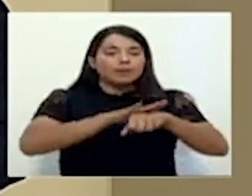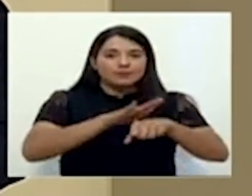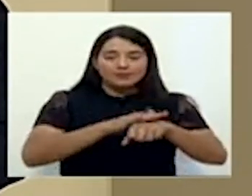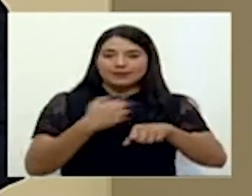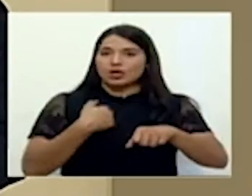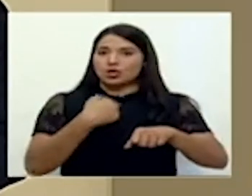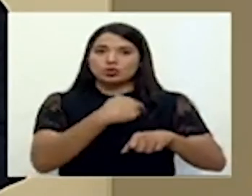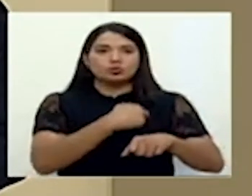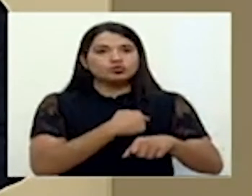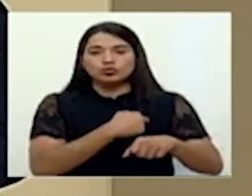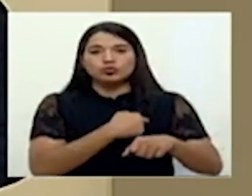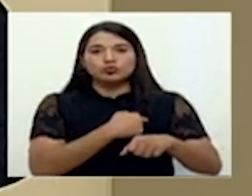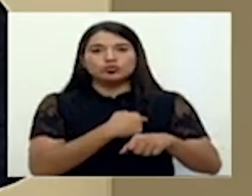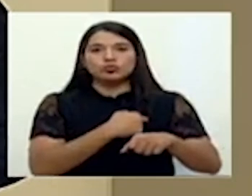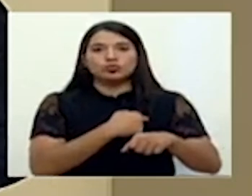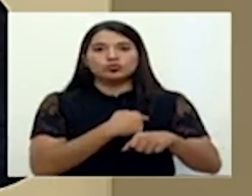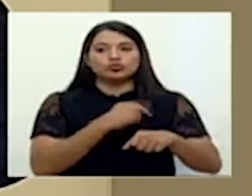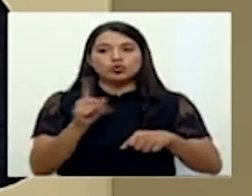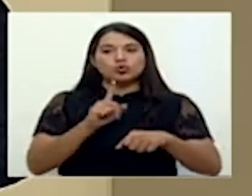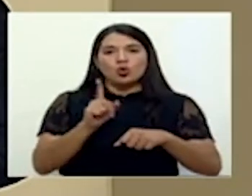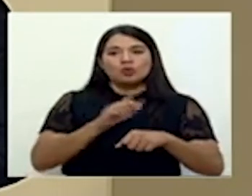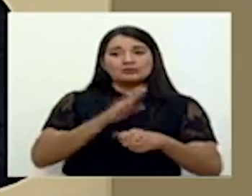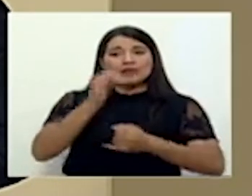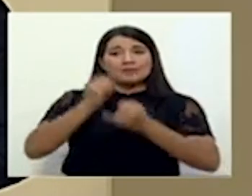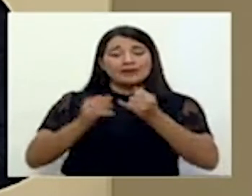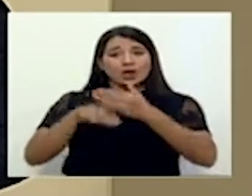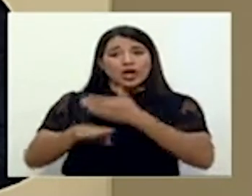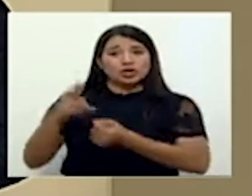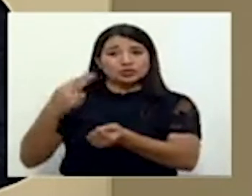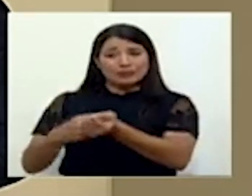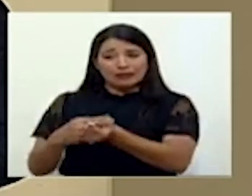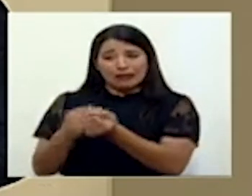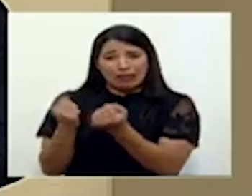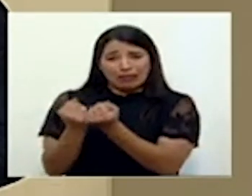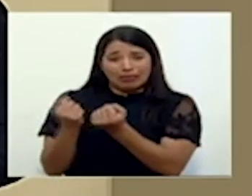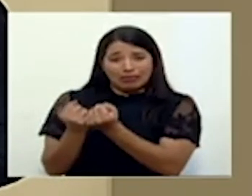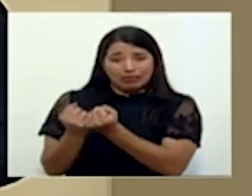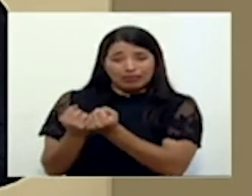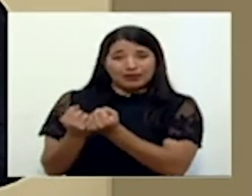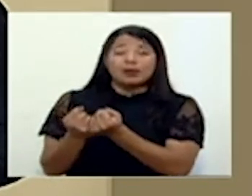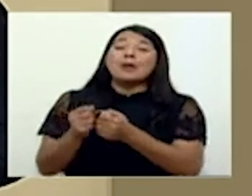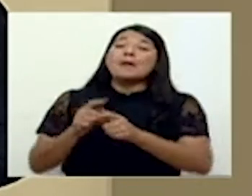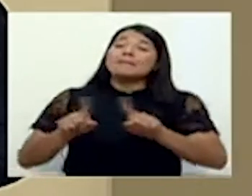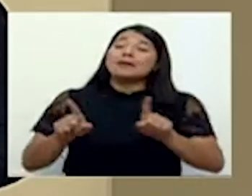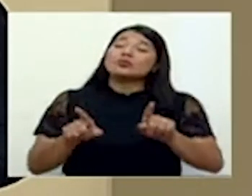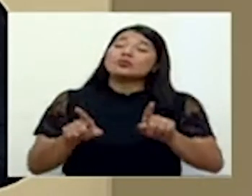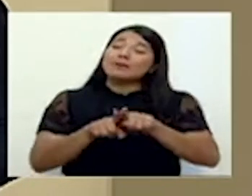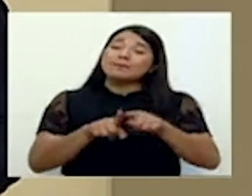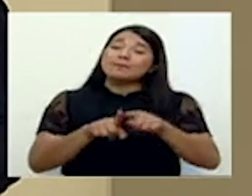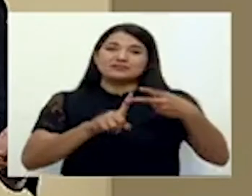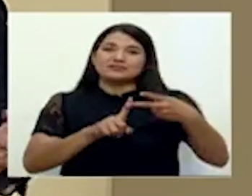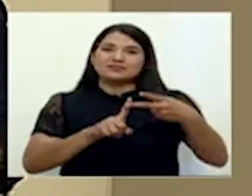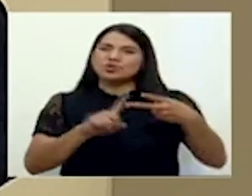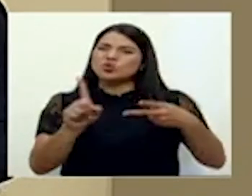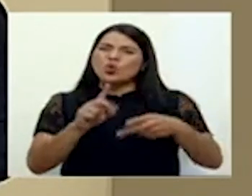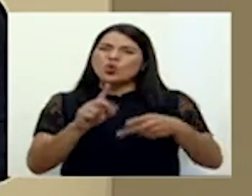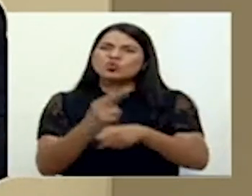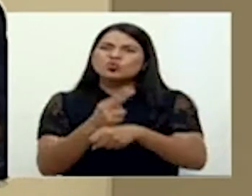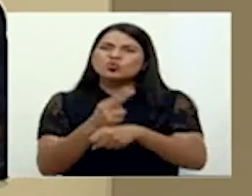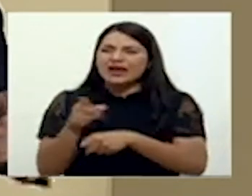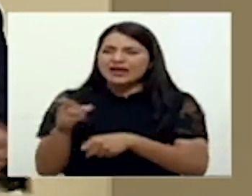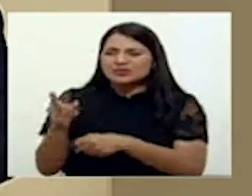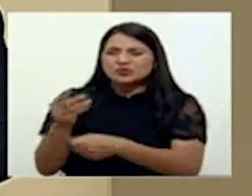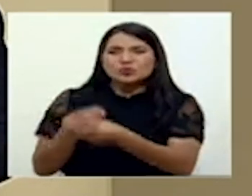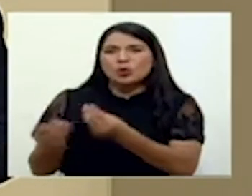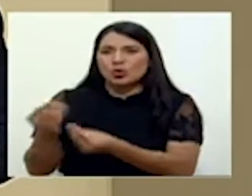a la claudicación del sistema de salud, pero también con respecto al uso de medicamentos, o no, ni siquiera medicamentos, digamos